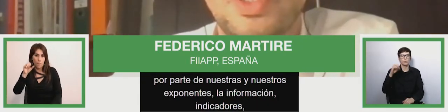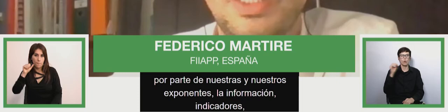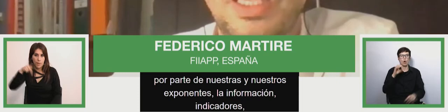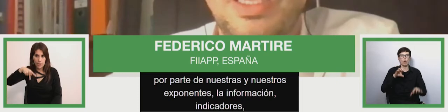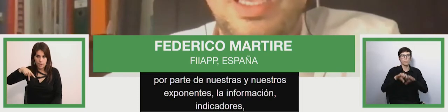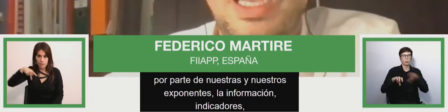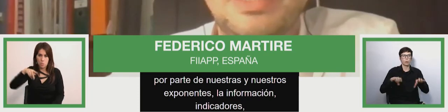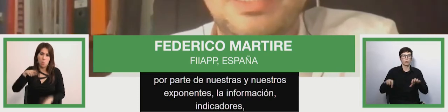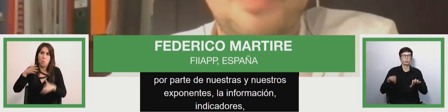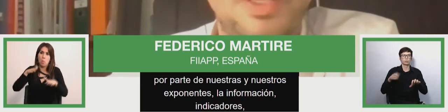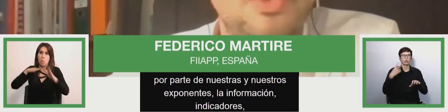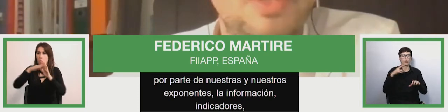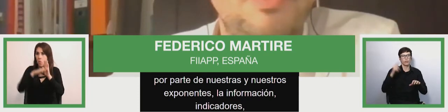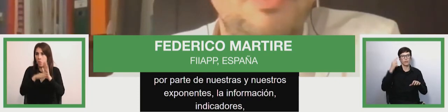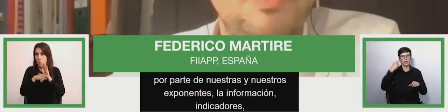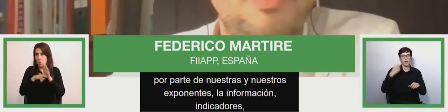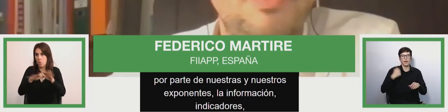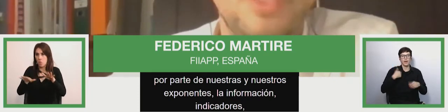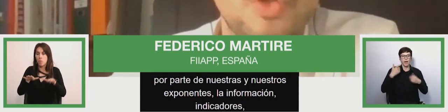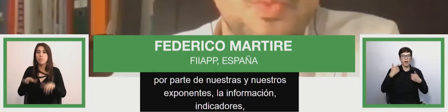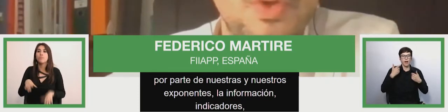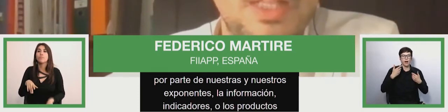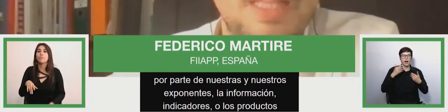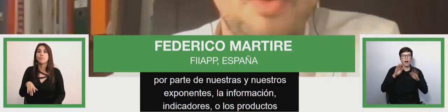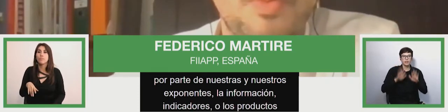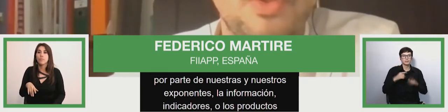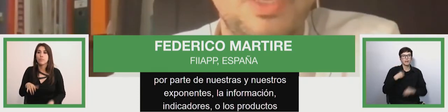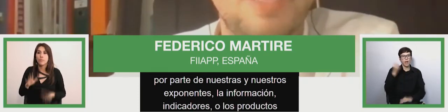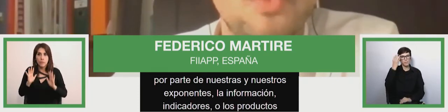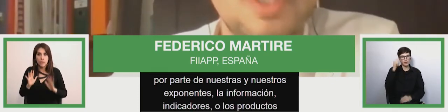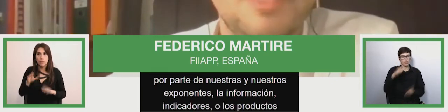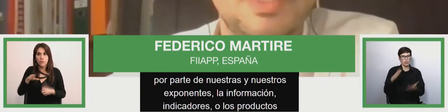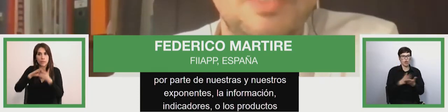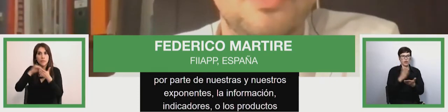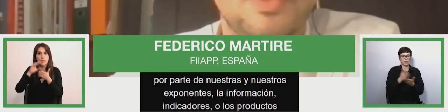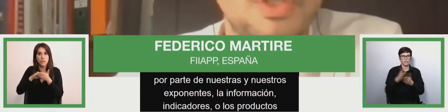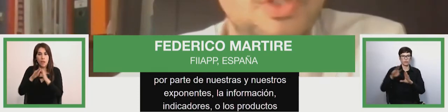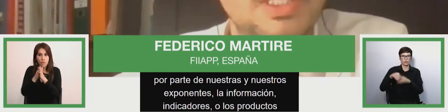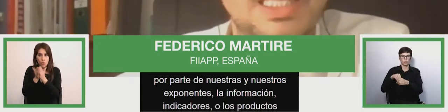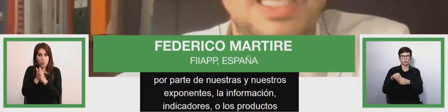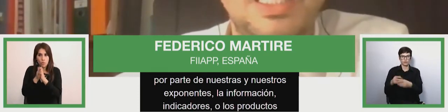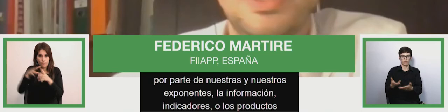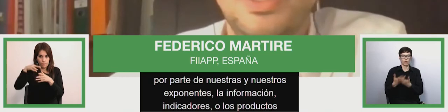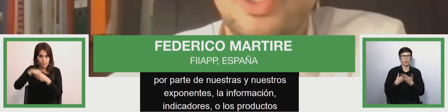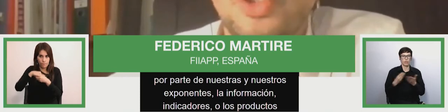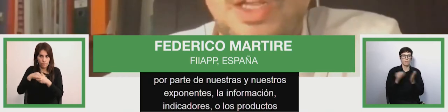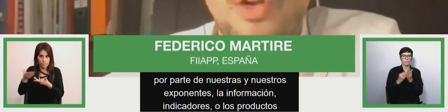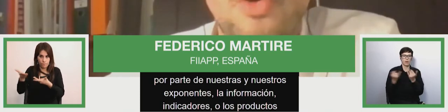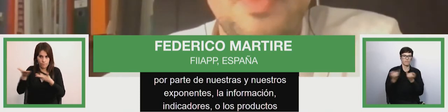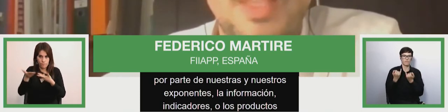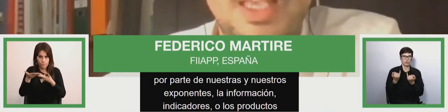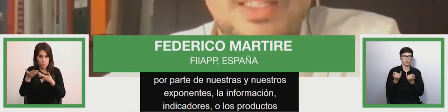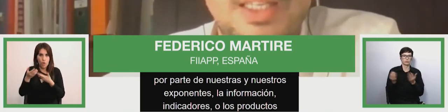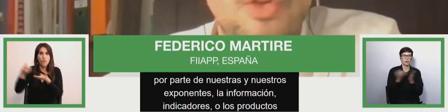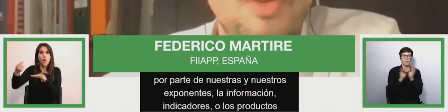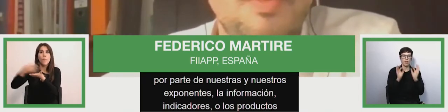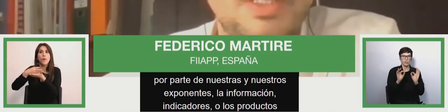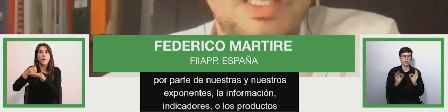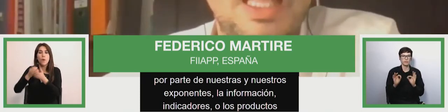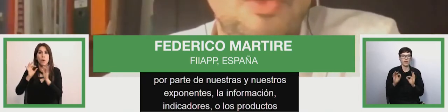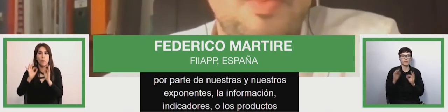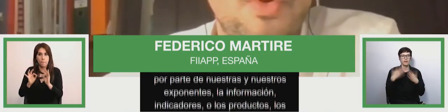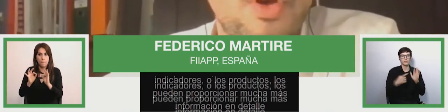de Así Aprendo de FEPAPDEM porque os pueden proporcionar mucha más información y detalle sobre lo que ha sido